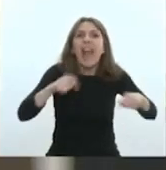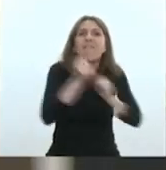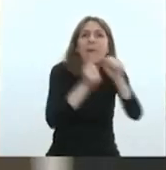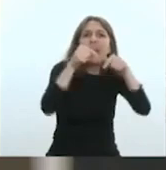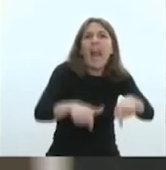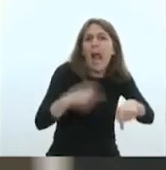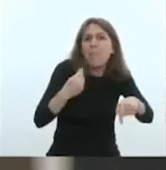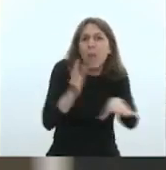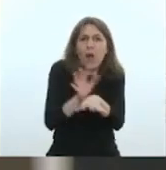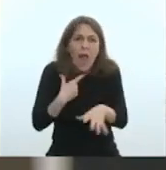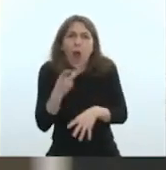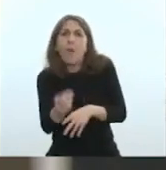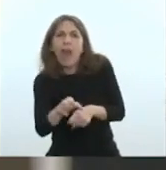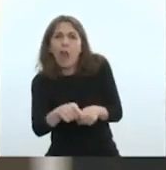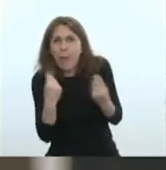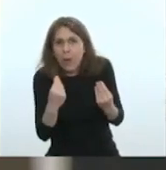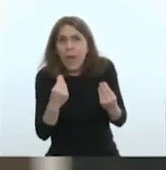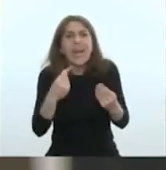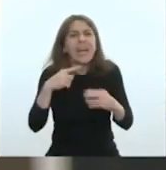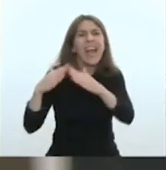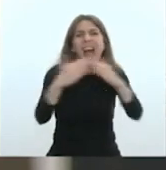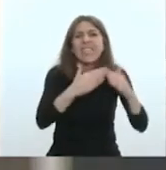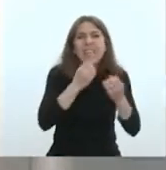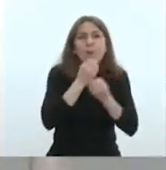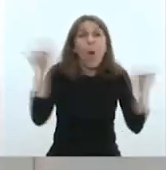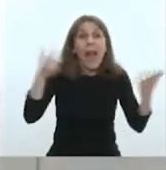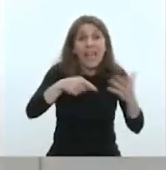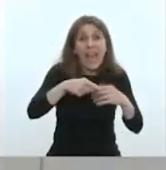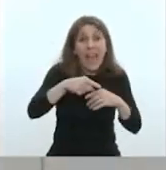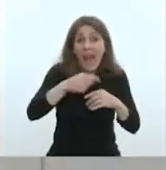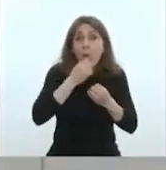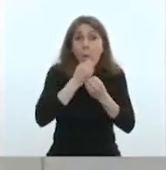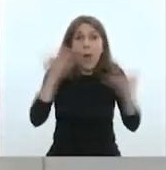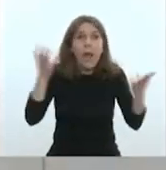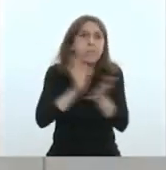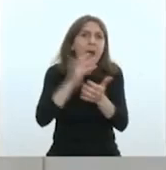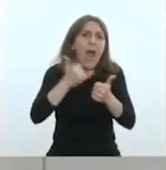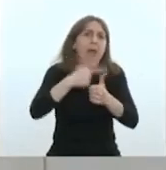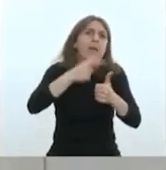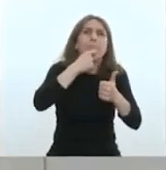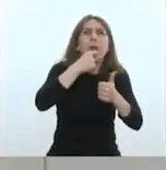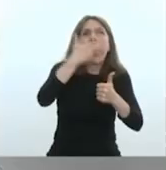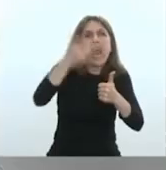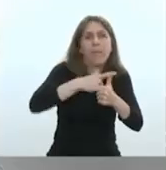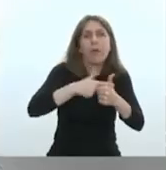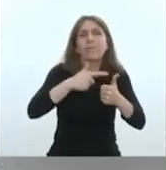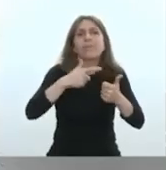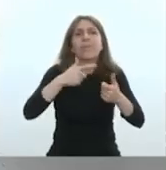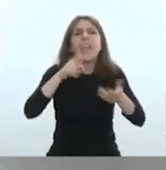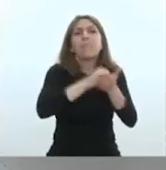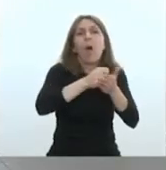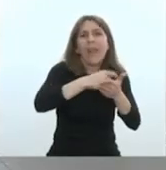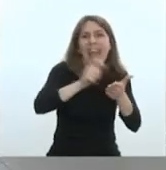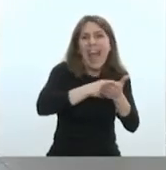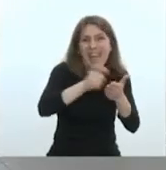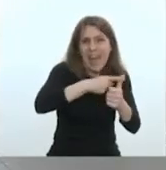negociemos las viviendas, ya sea en cualquiera de sus ramas, ya sea lo que es una operación inmobiliaria